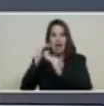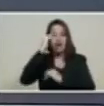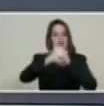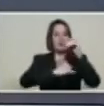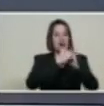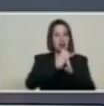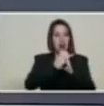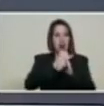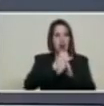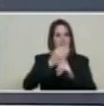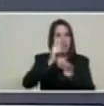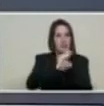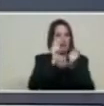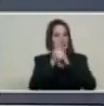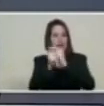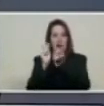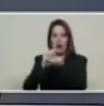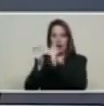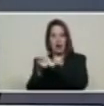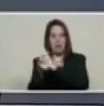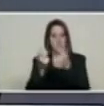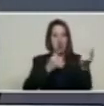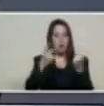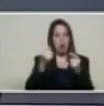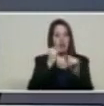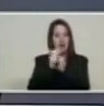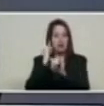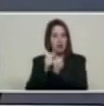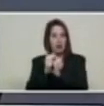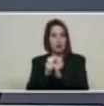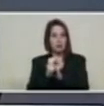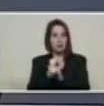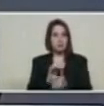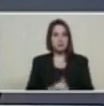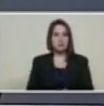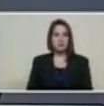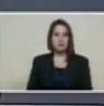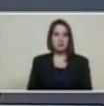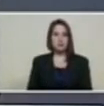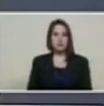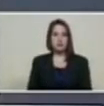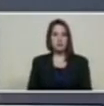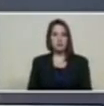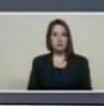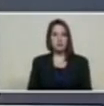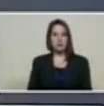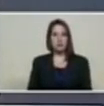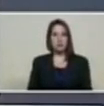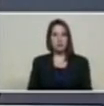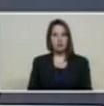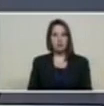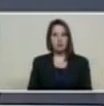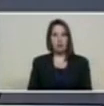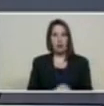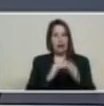intercambio de monedas digitales. Las llaman exchange.